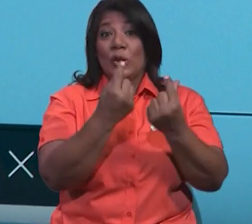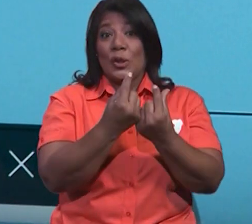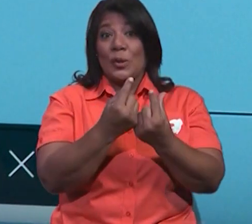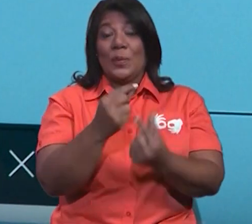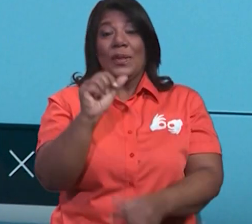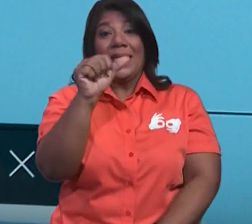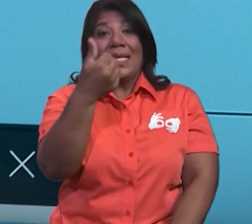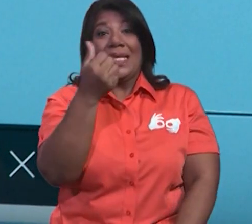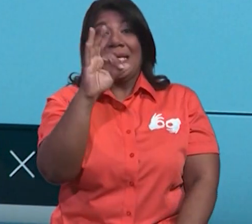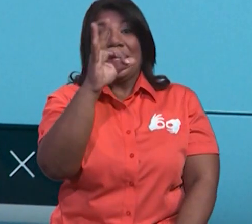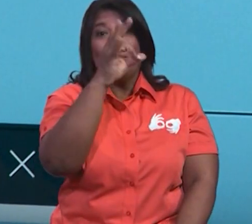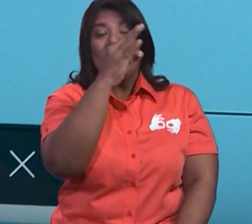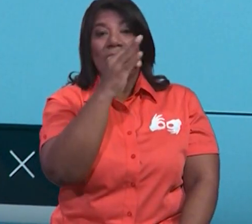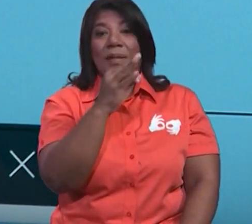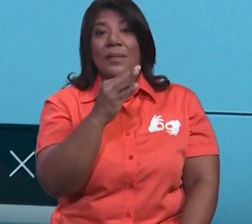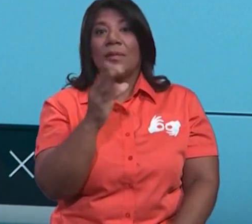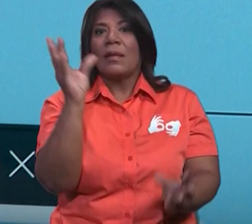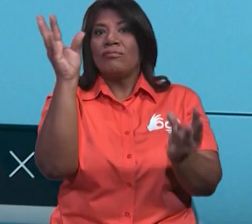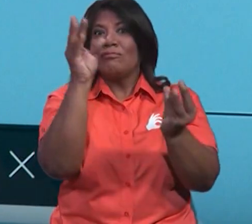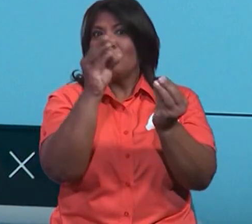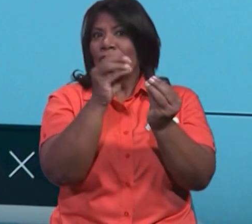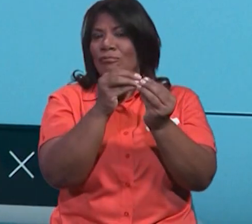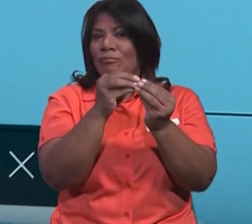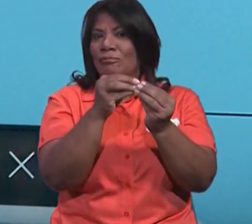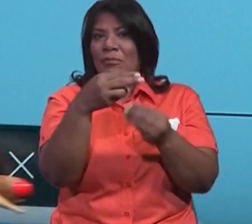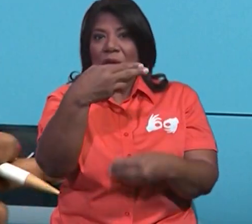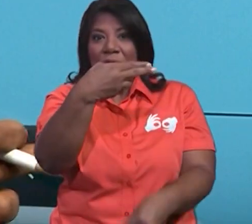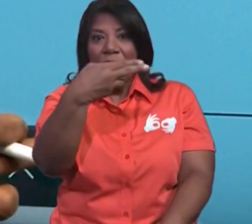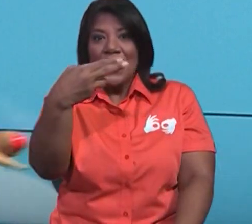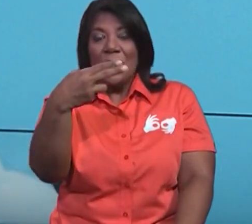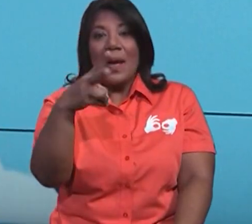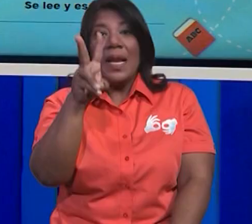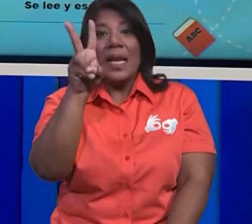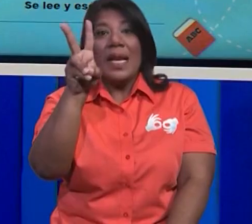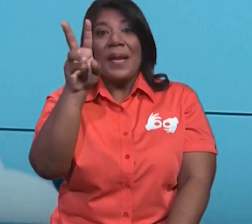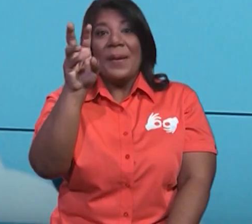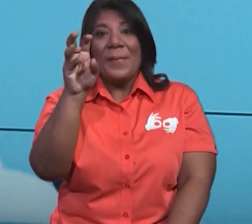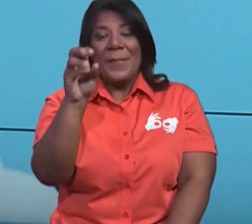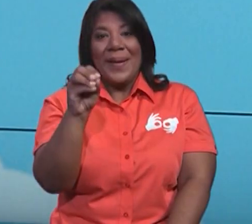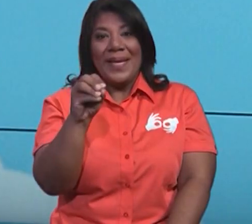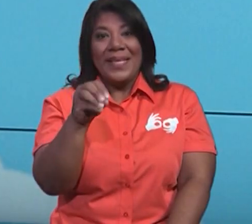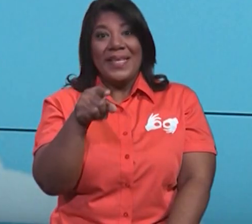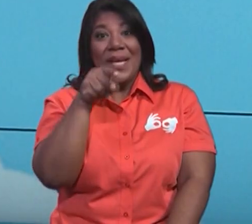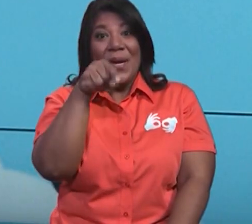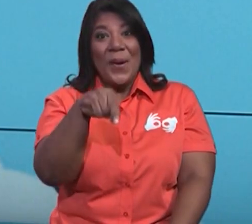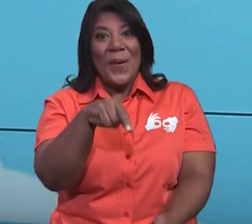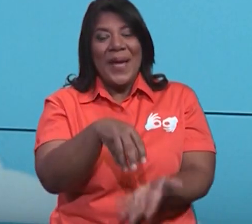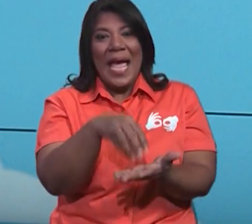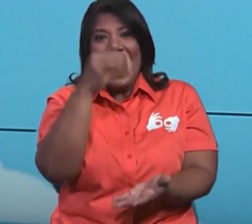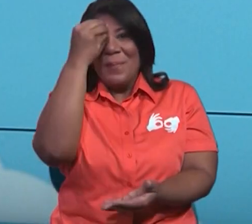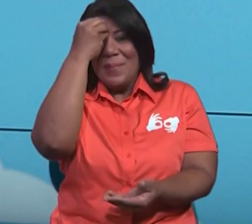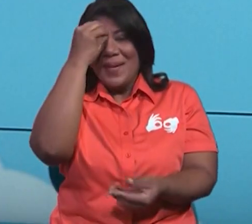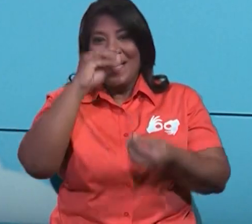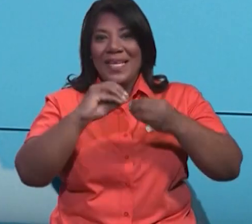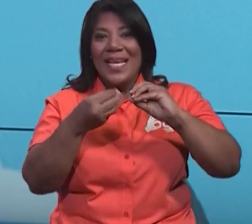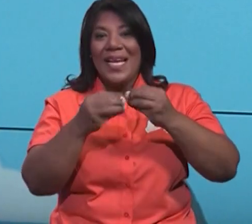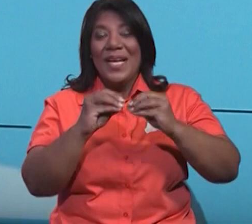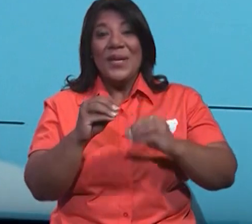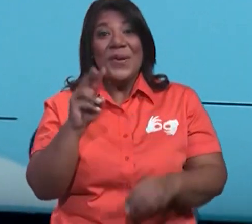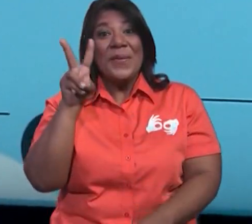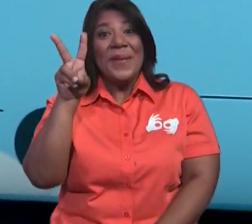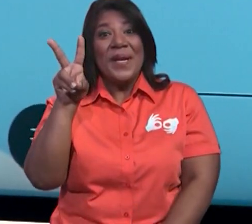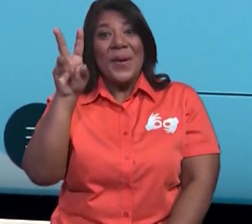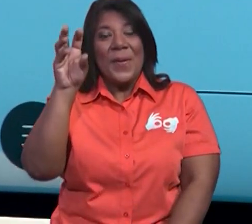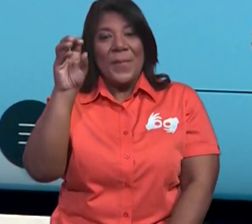20 mariposas. Y este es el número nuevo que aprendes a escribir hoy. El número 20.